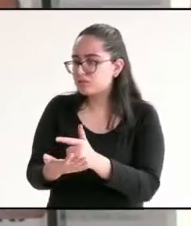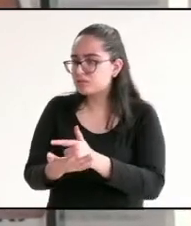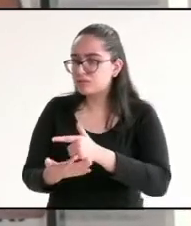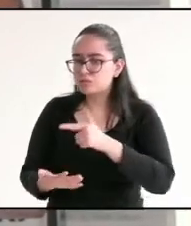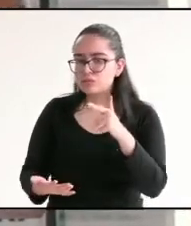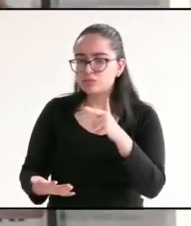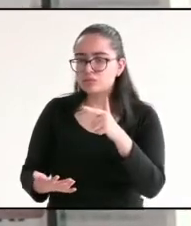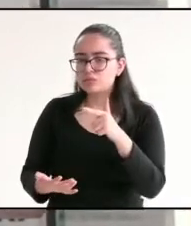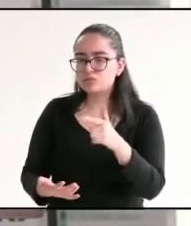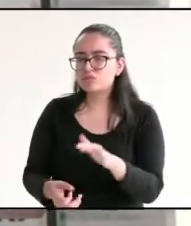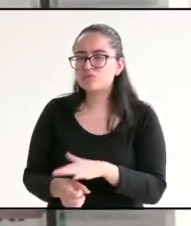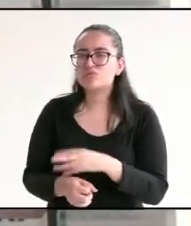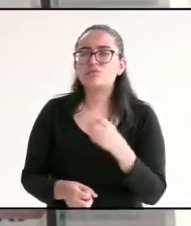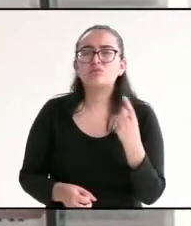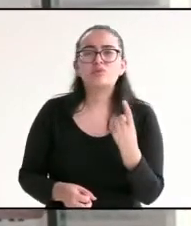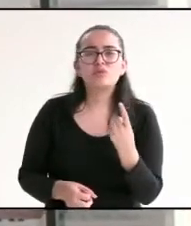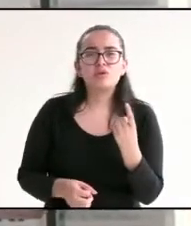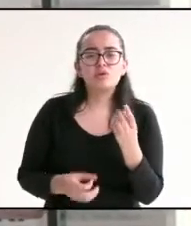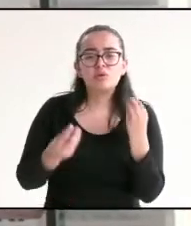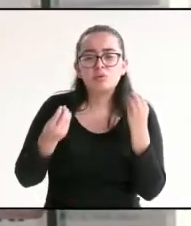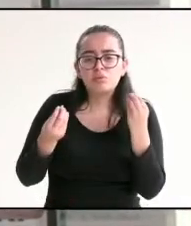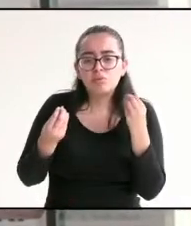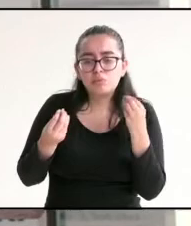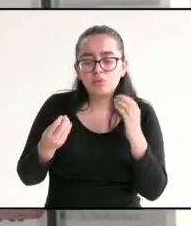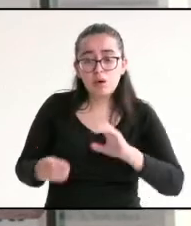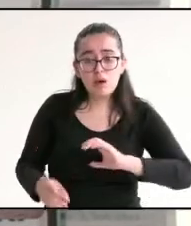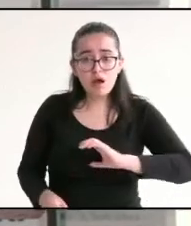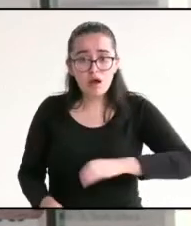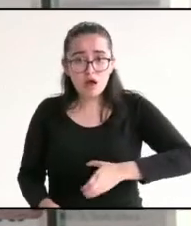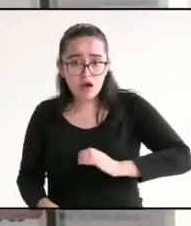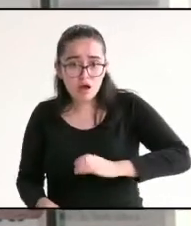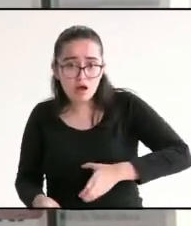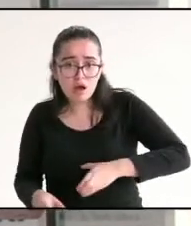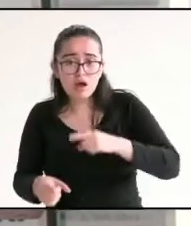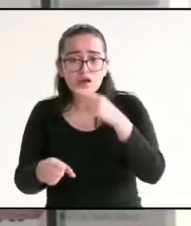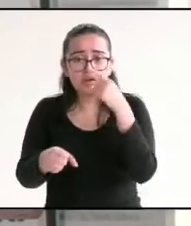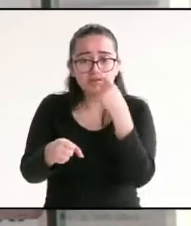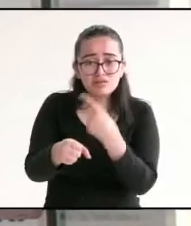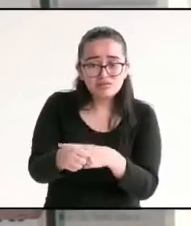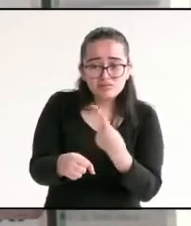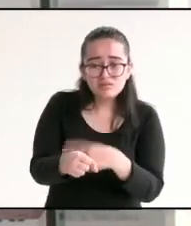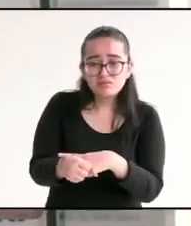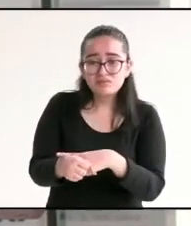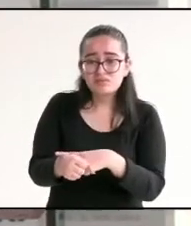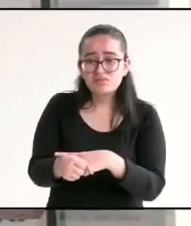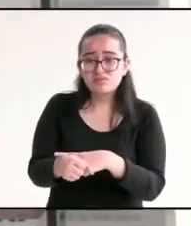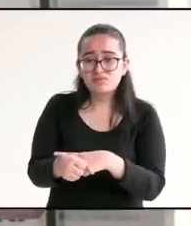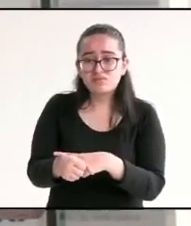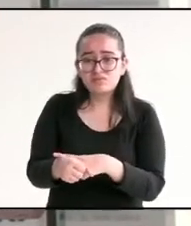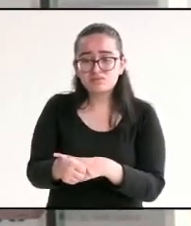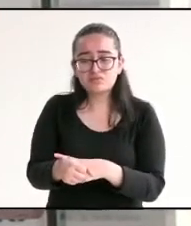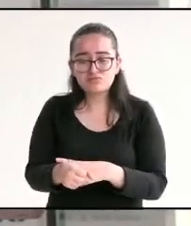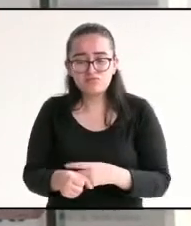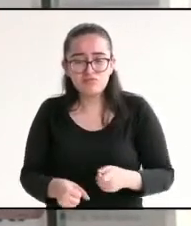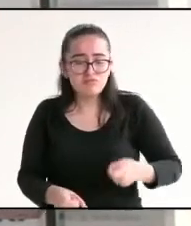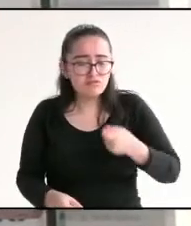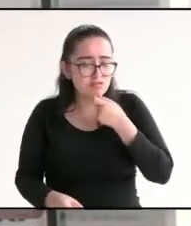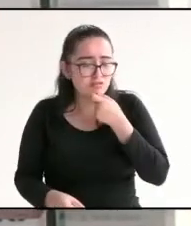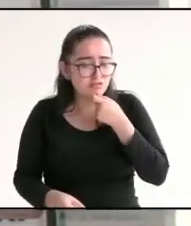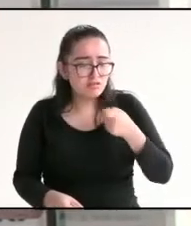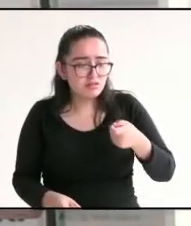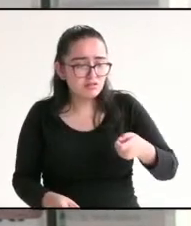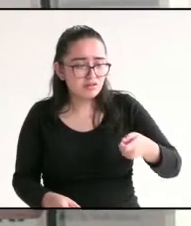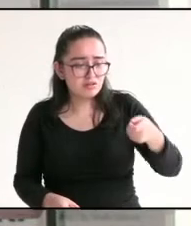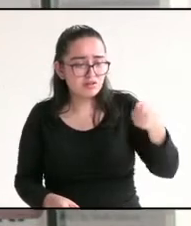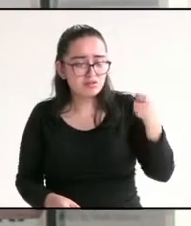porque hay muchas personas que tienen cáncer, hay personas que están haciendo malos niños, porque hay un fenómeno